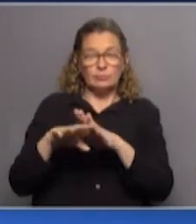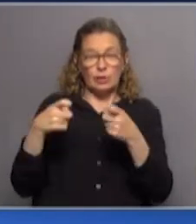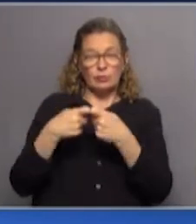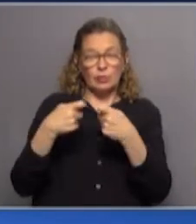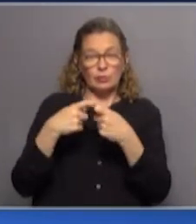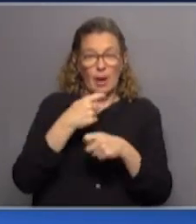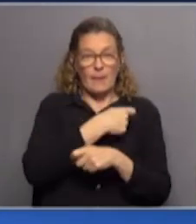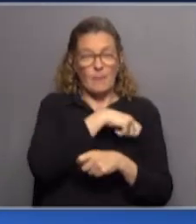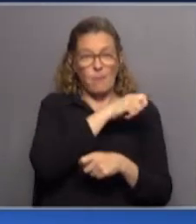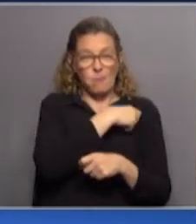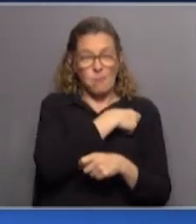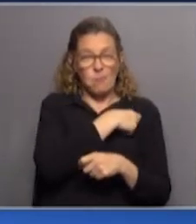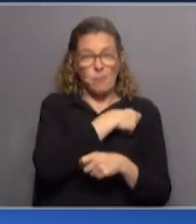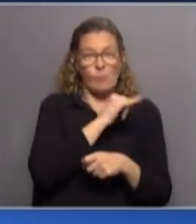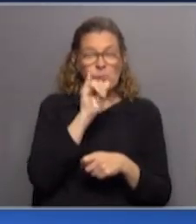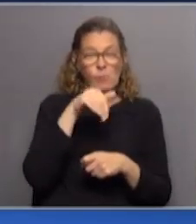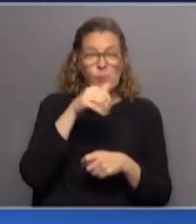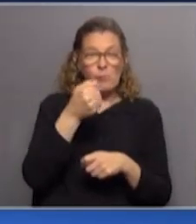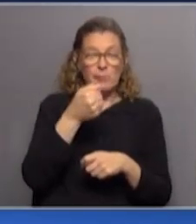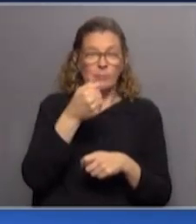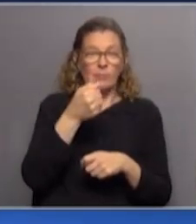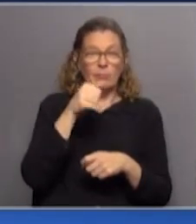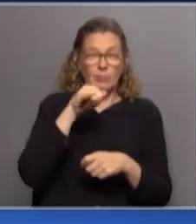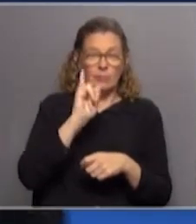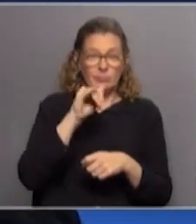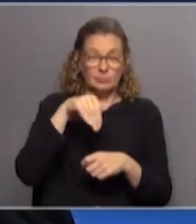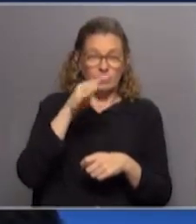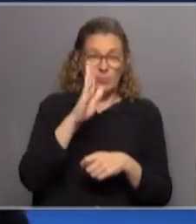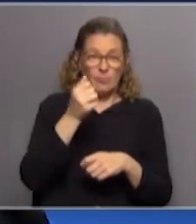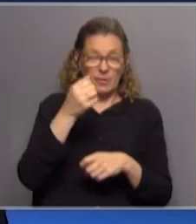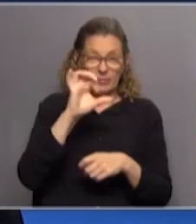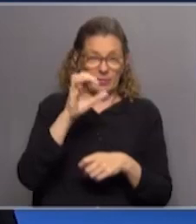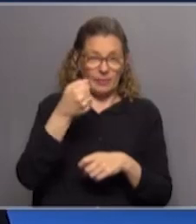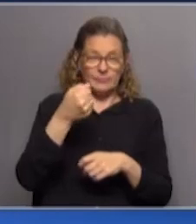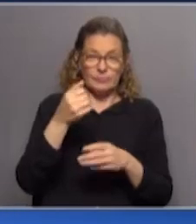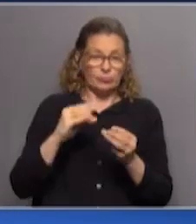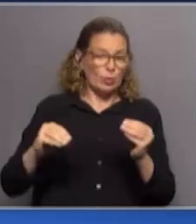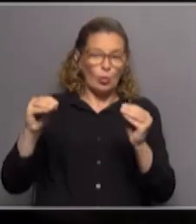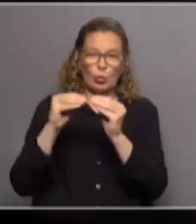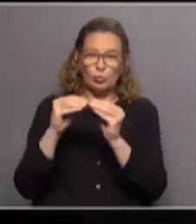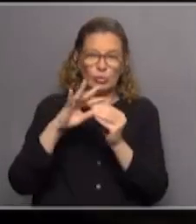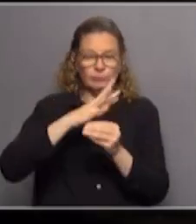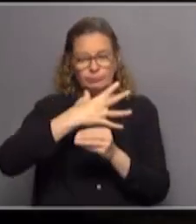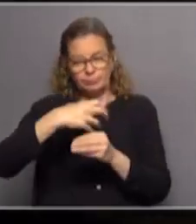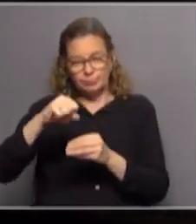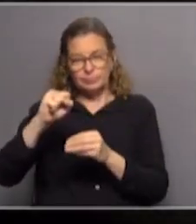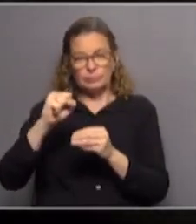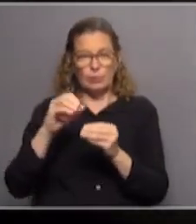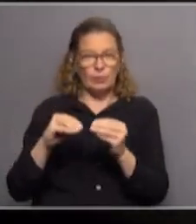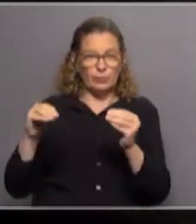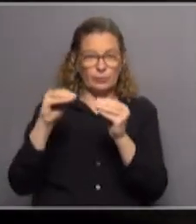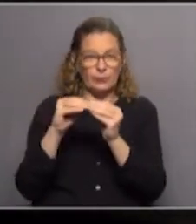Española y Impasa, que fue, esa sí, absorbida totalmente, no co-gestionada porque no mantiene sus